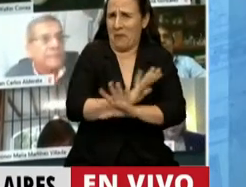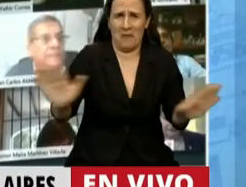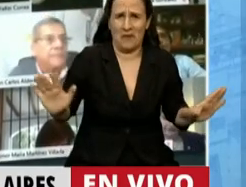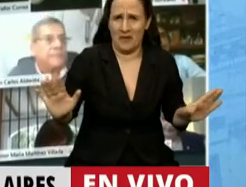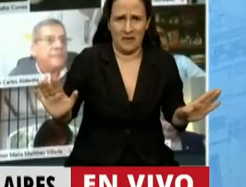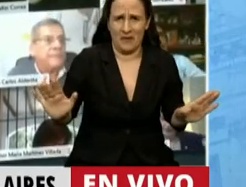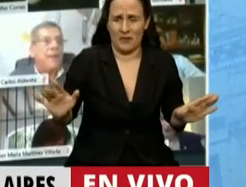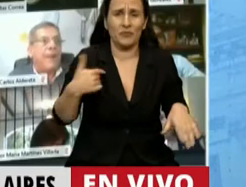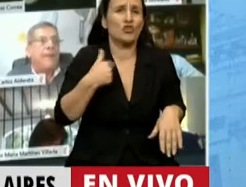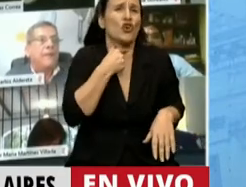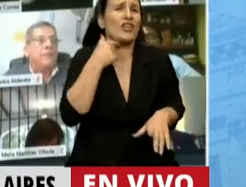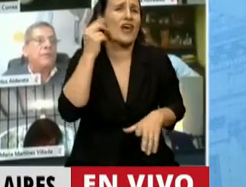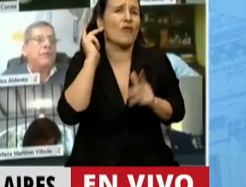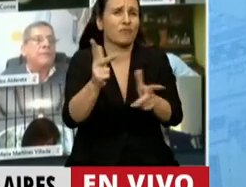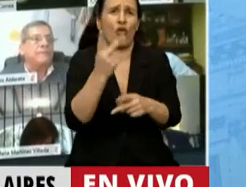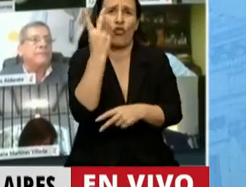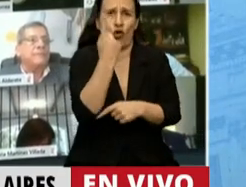decir dos cosas.